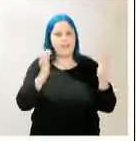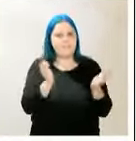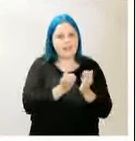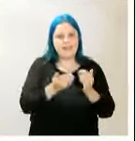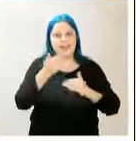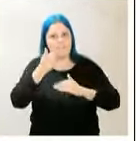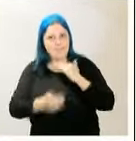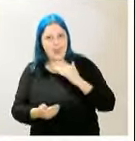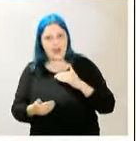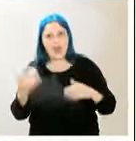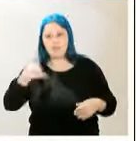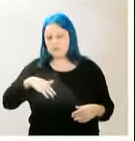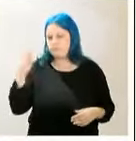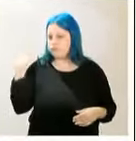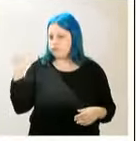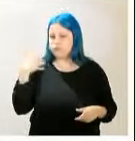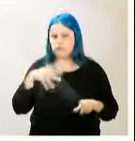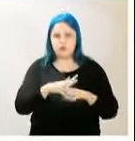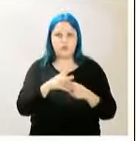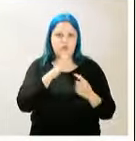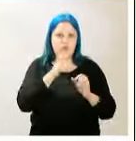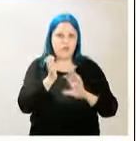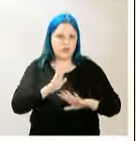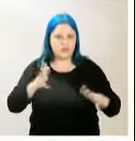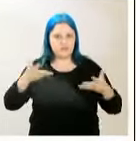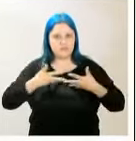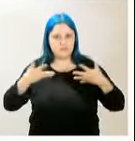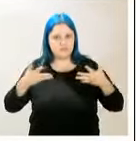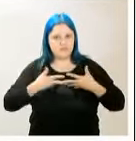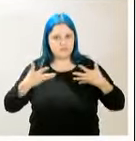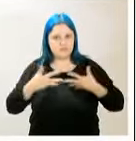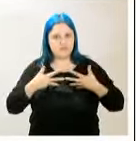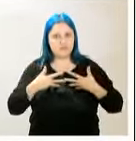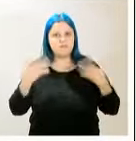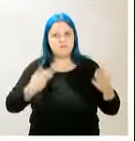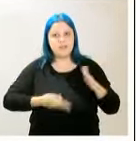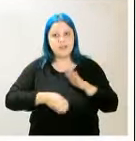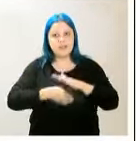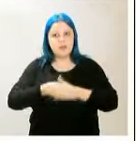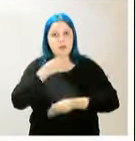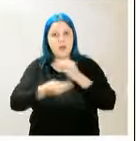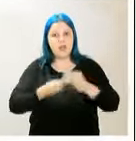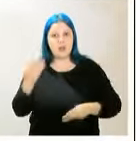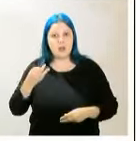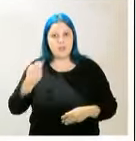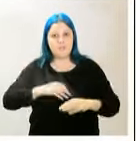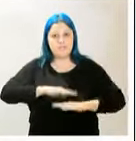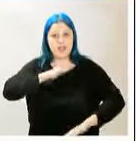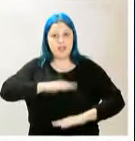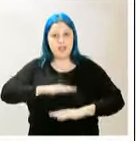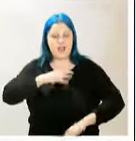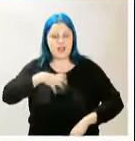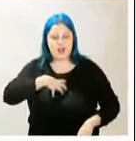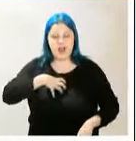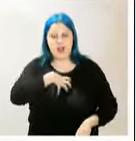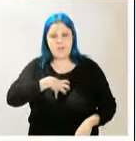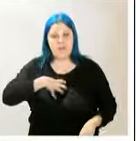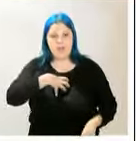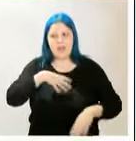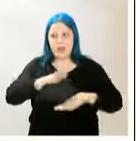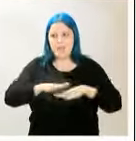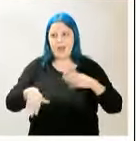pasado en estos tiempos, seguiremos teniendo una incapacidad para garantizar que